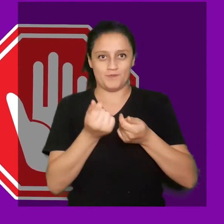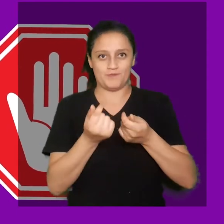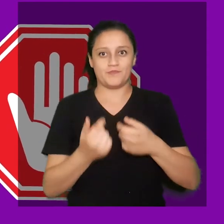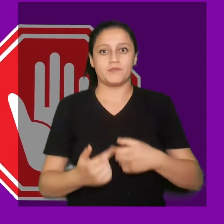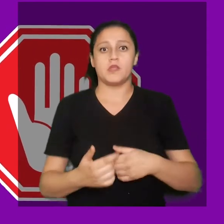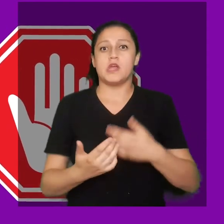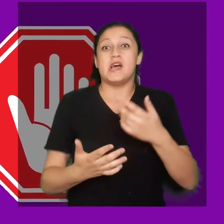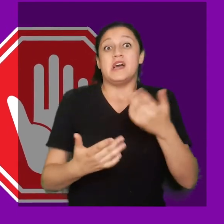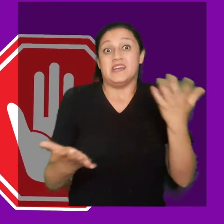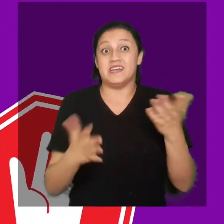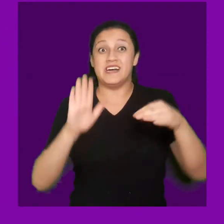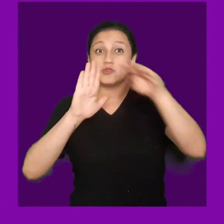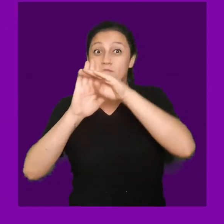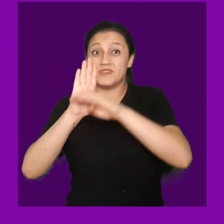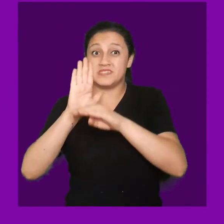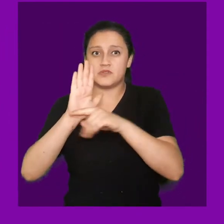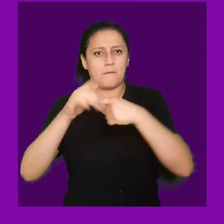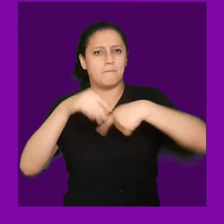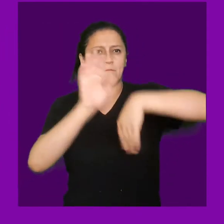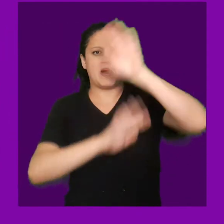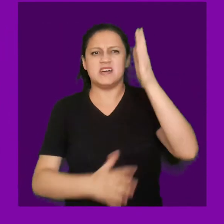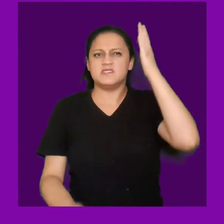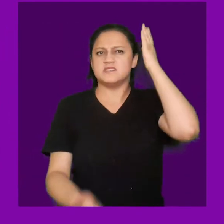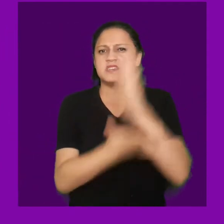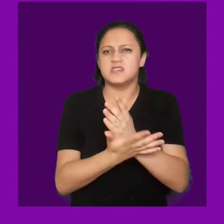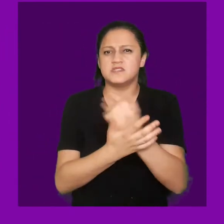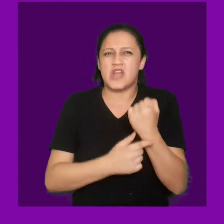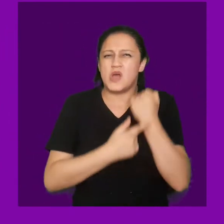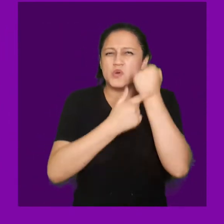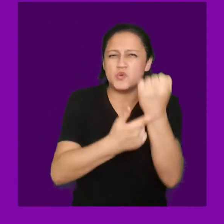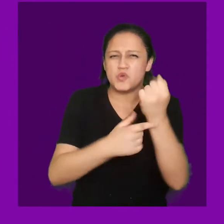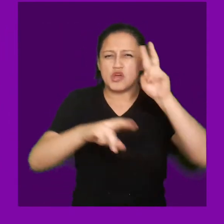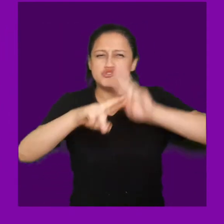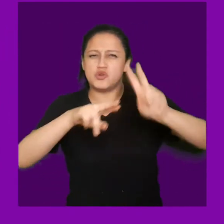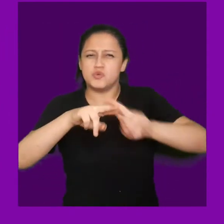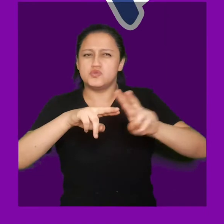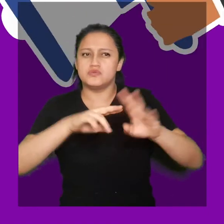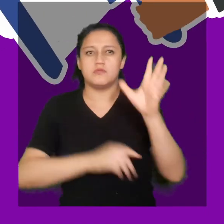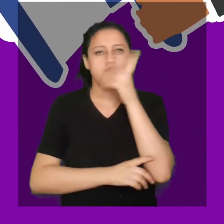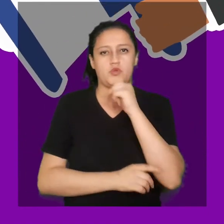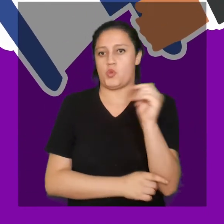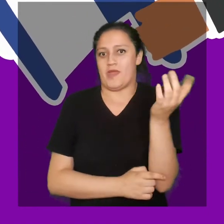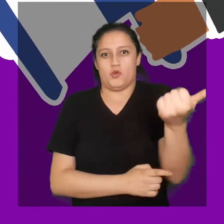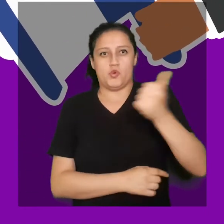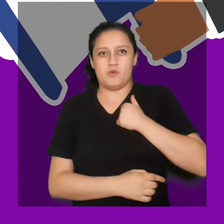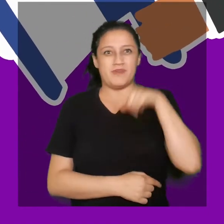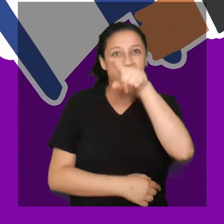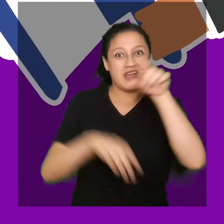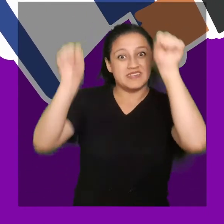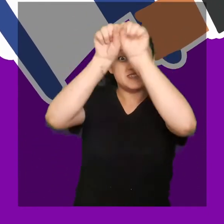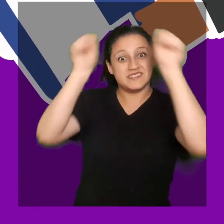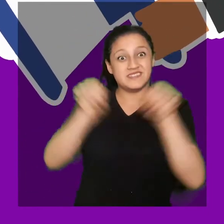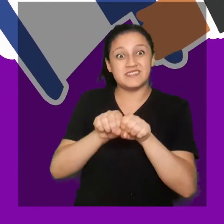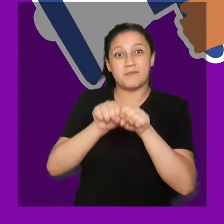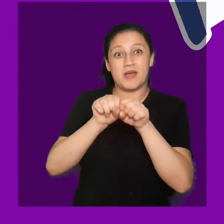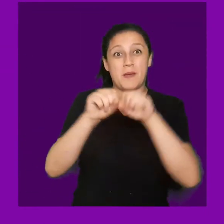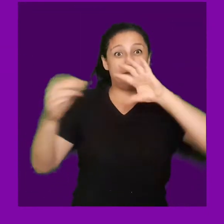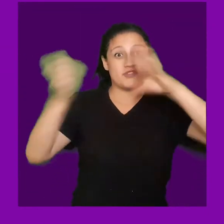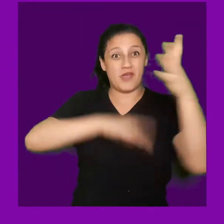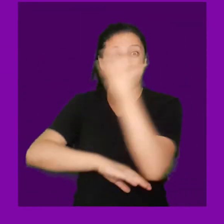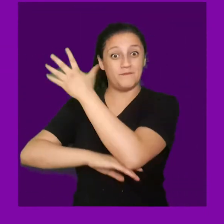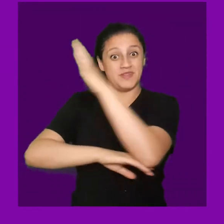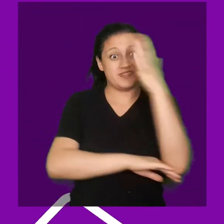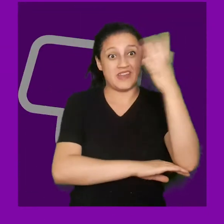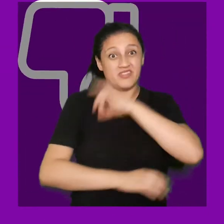económicos, entre otros. En general se estima que a este instrumento se le exigen soluciones que no está preparado para